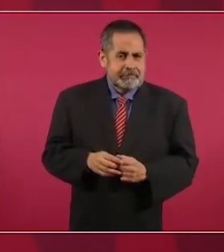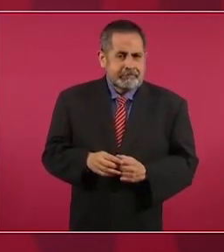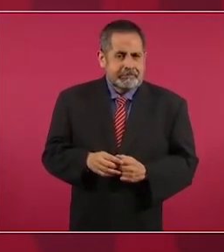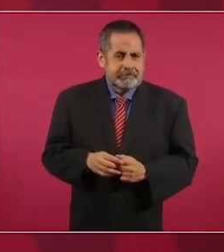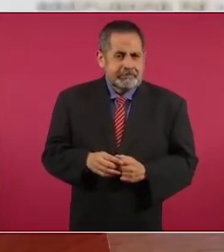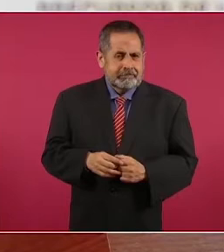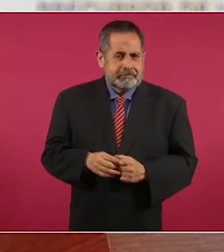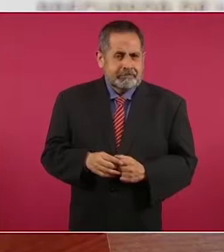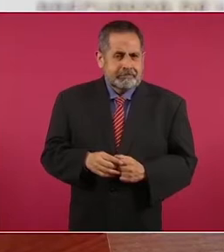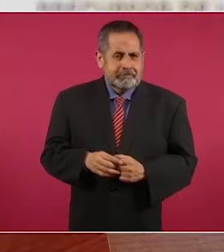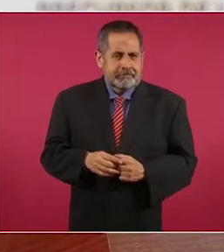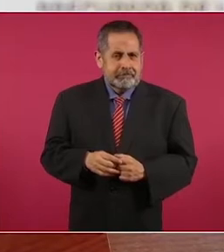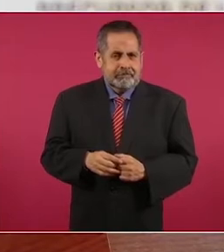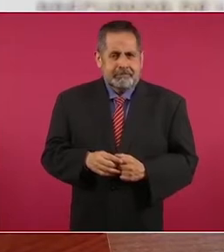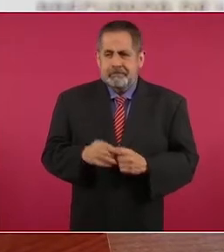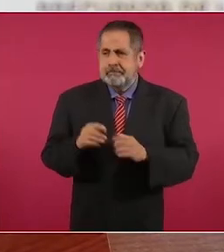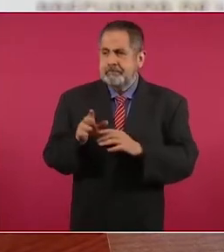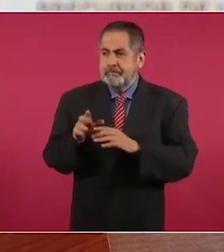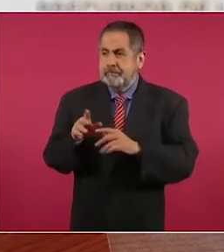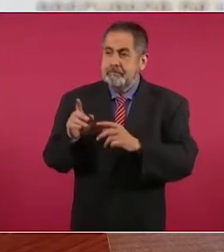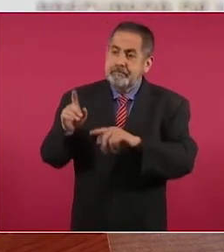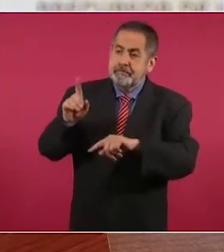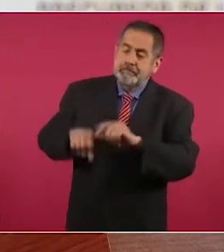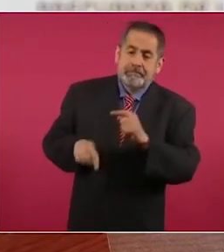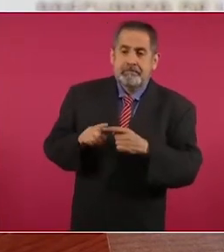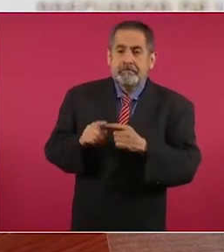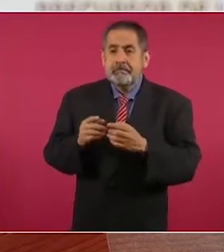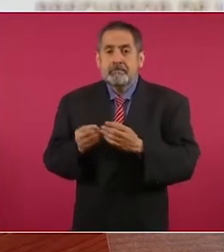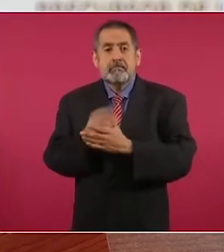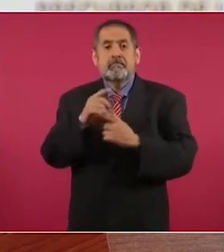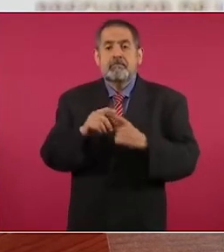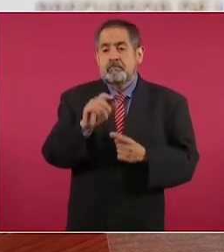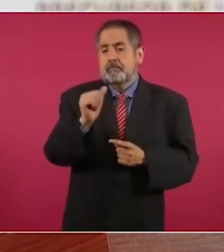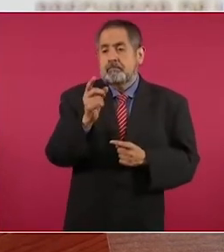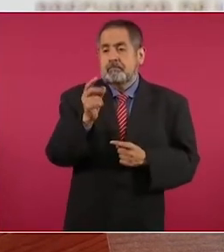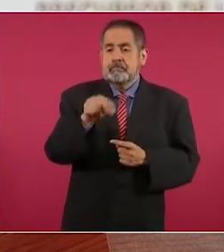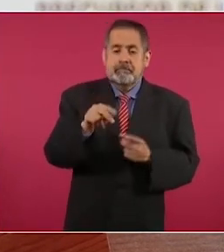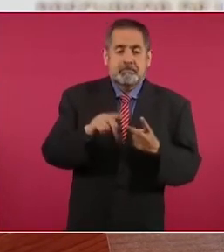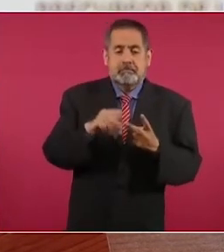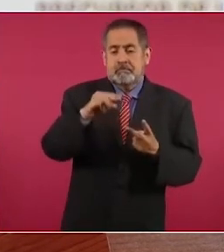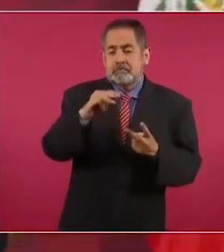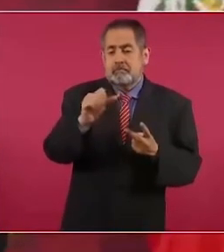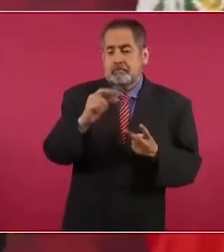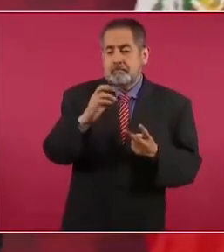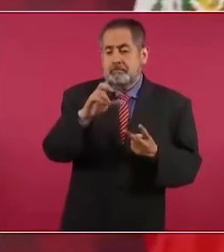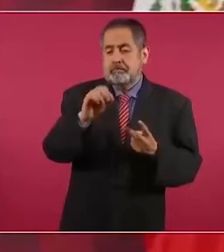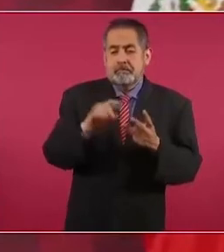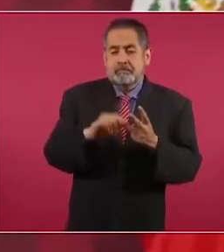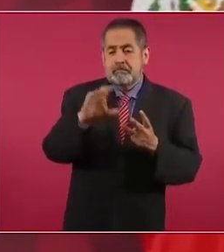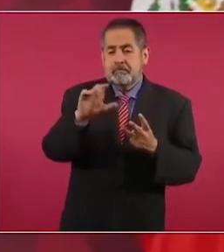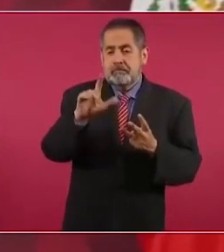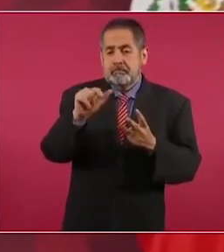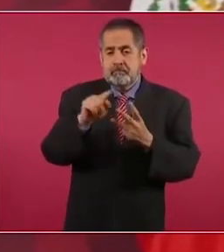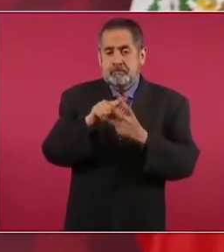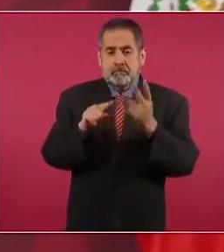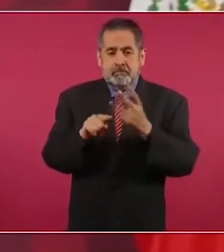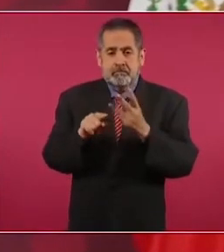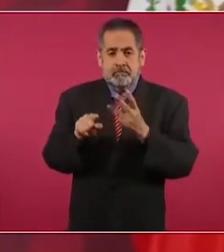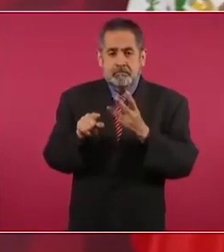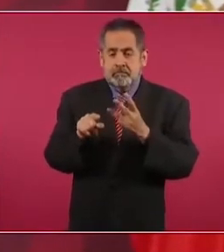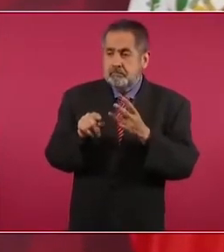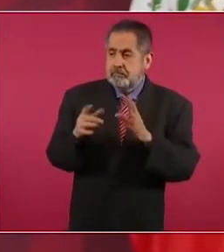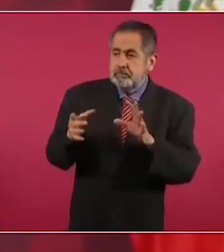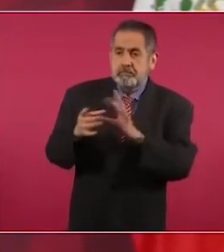y Marcelo y Claudia ya no están trabajando en sus